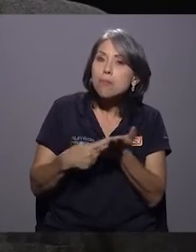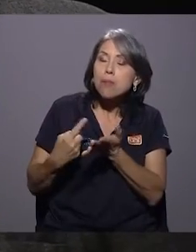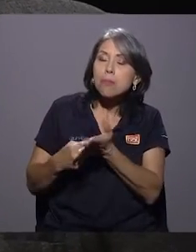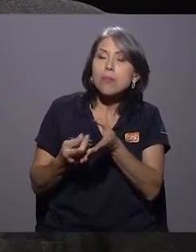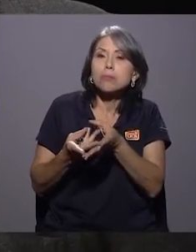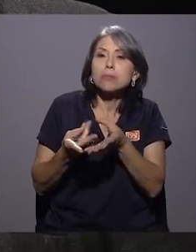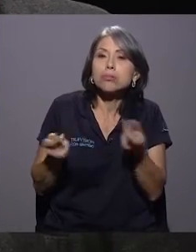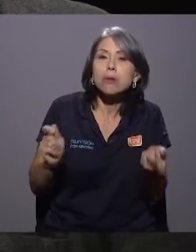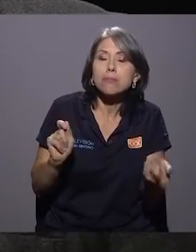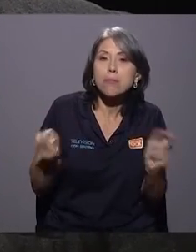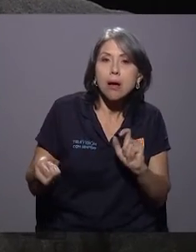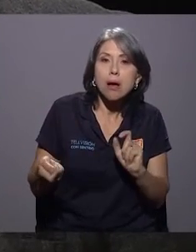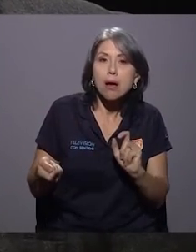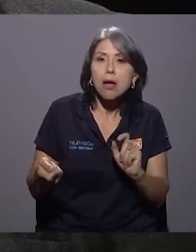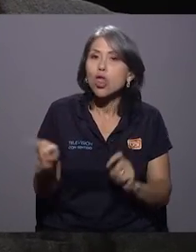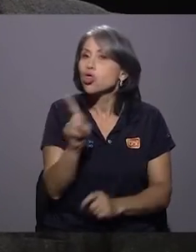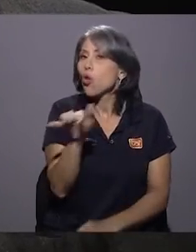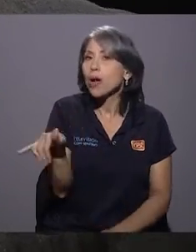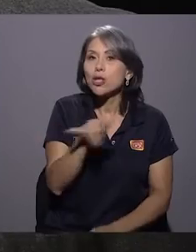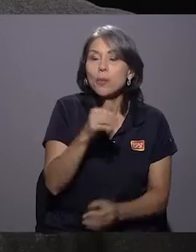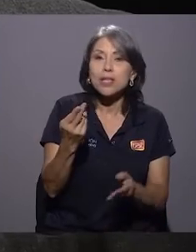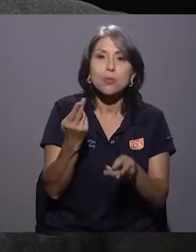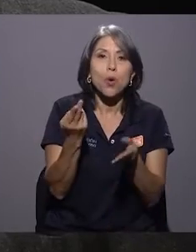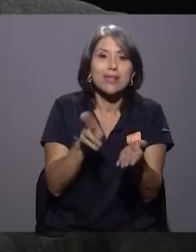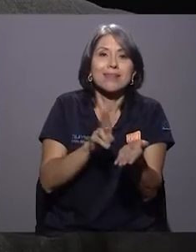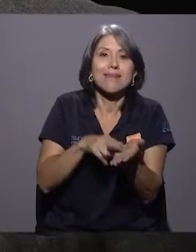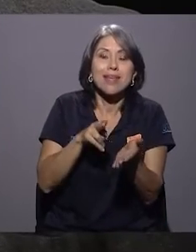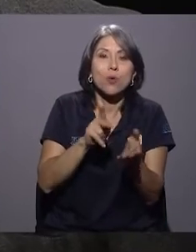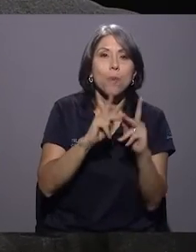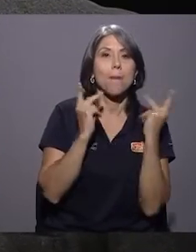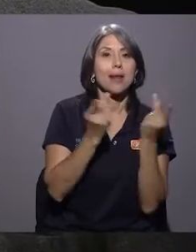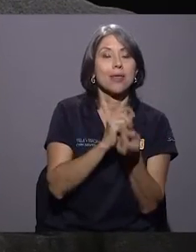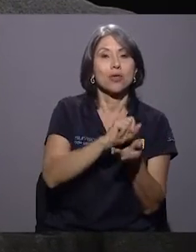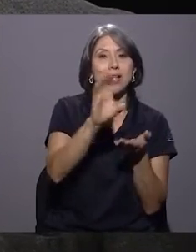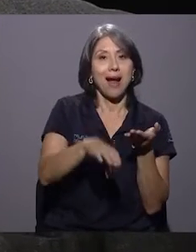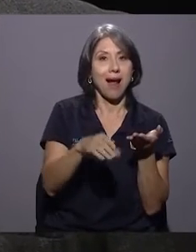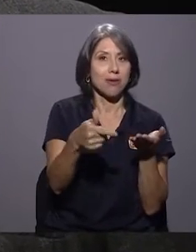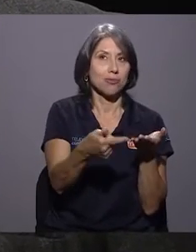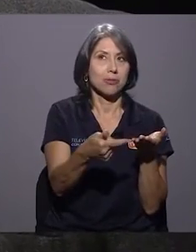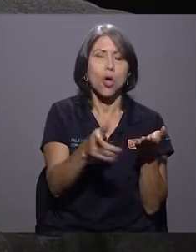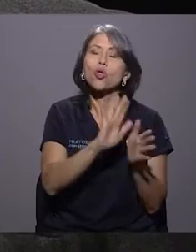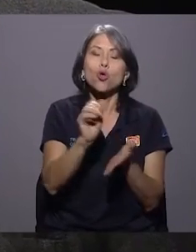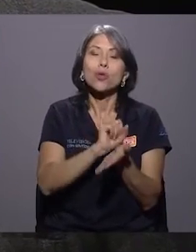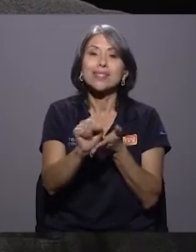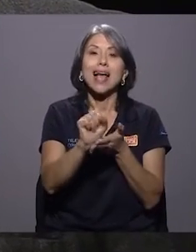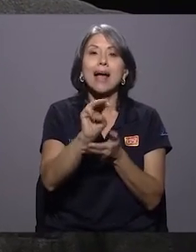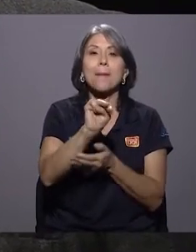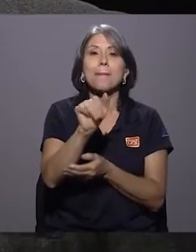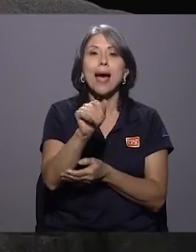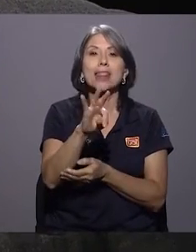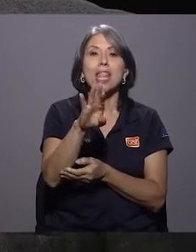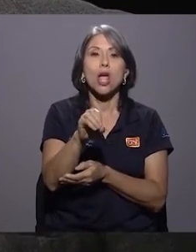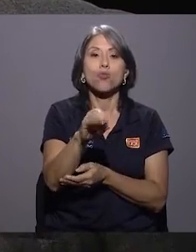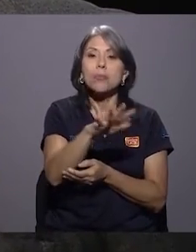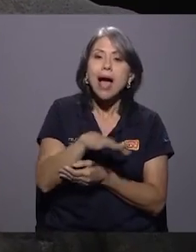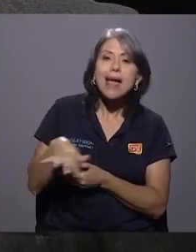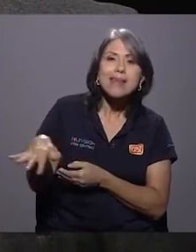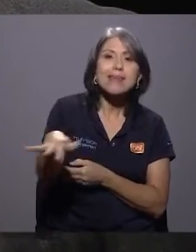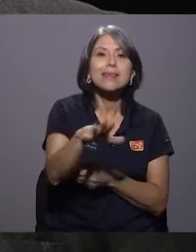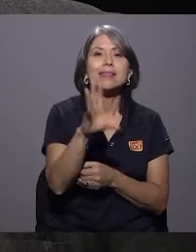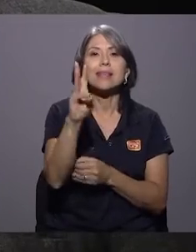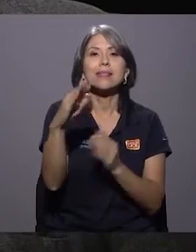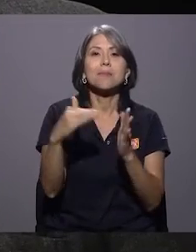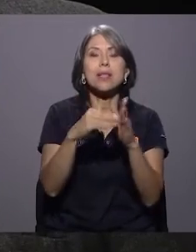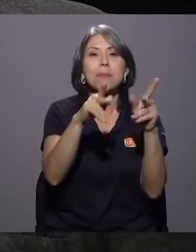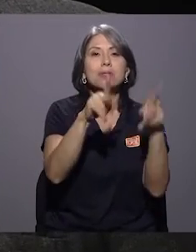reformar. No es lo mismo inscribir partido, por ejemplo, en San Mateo, que son 6 mil